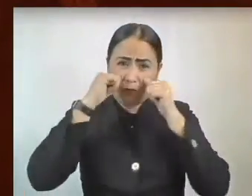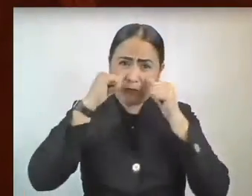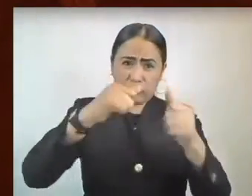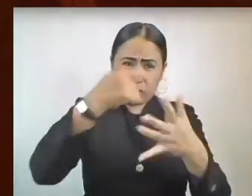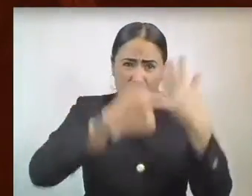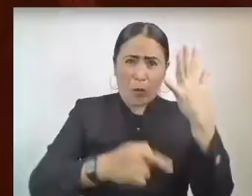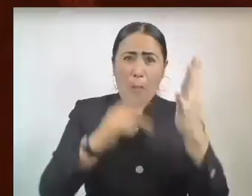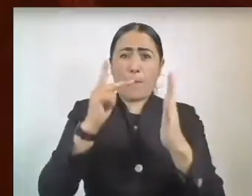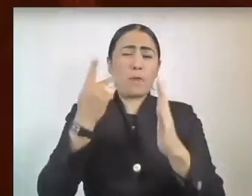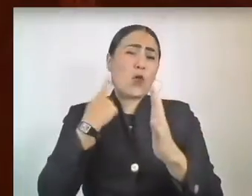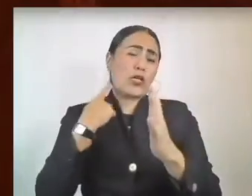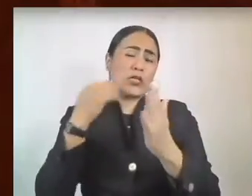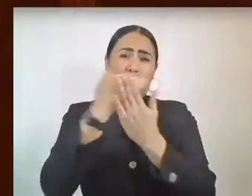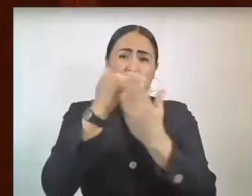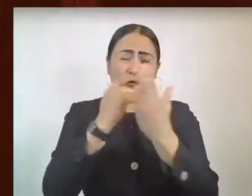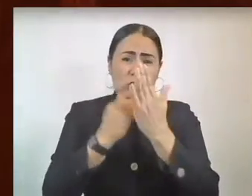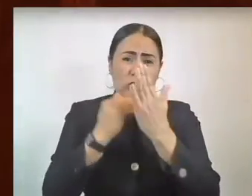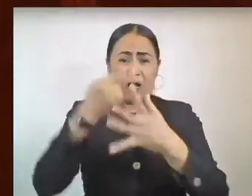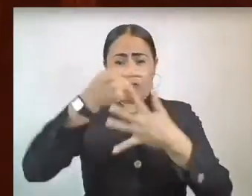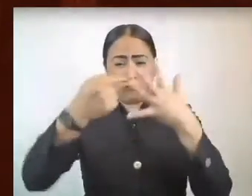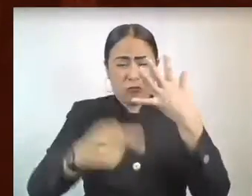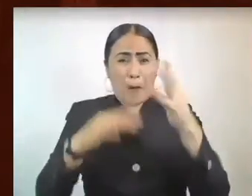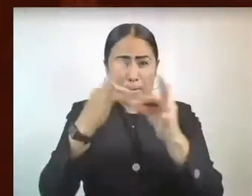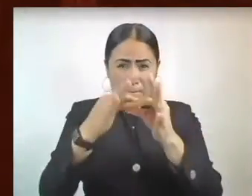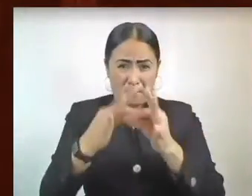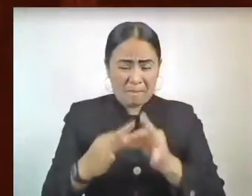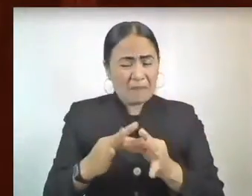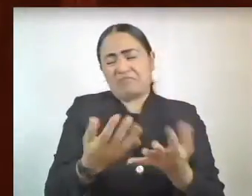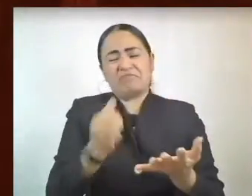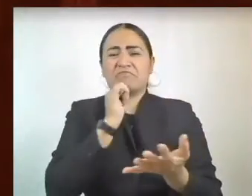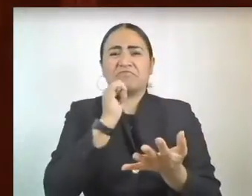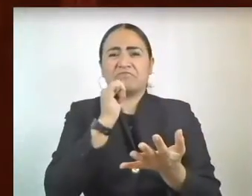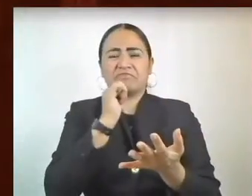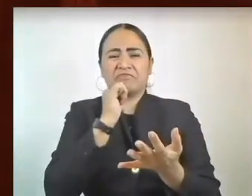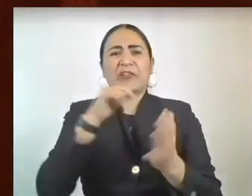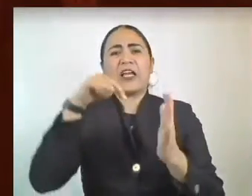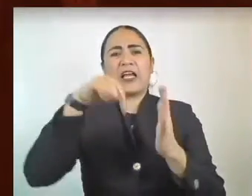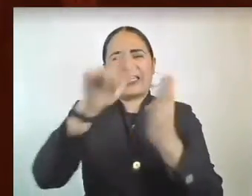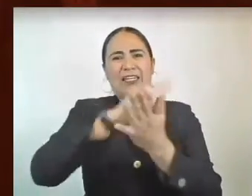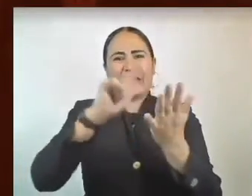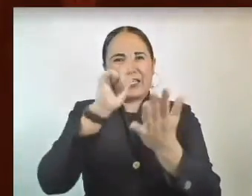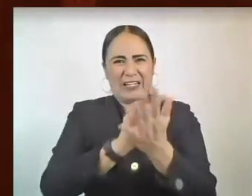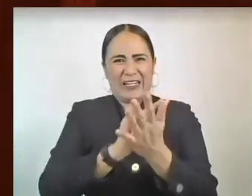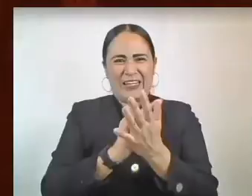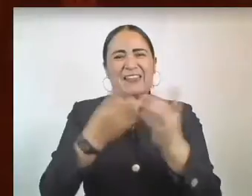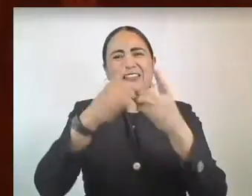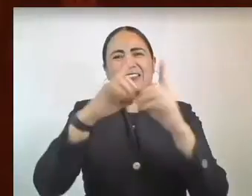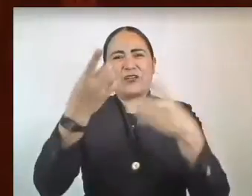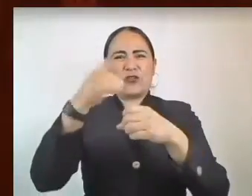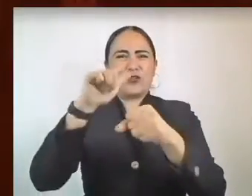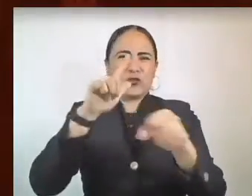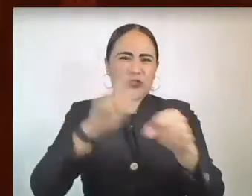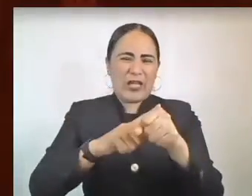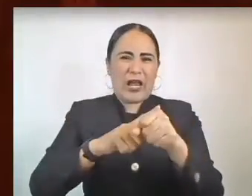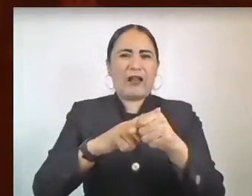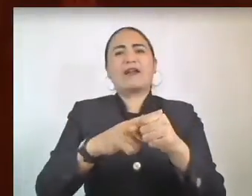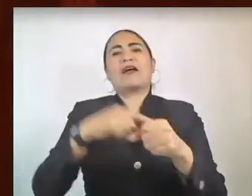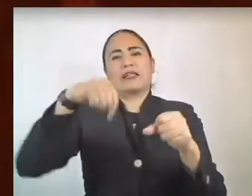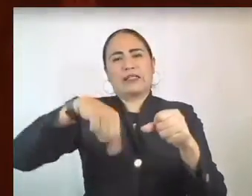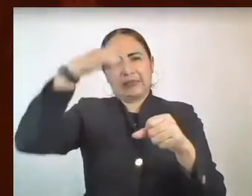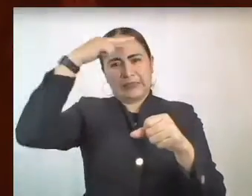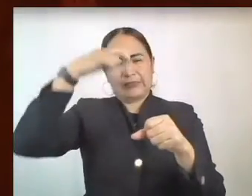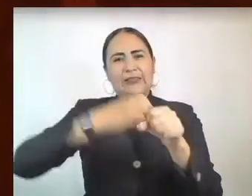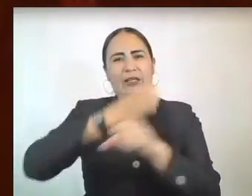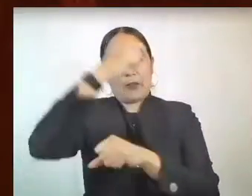social. La presente iniciativa de reforma a la Ley de Desarrollo Social del Estado de México pretende